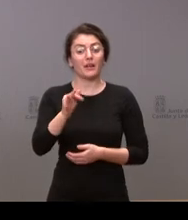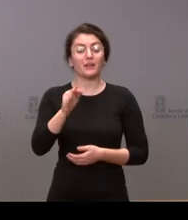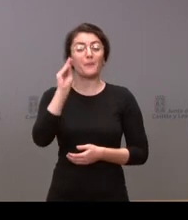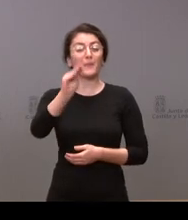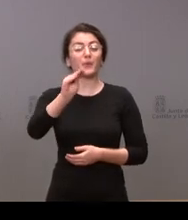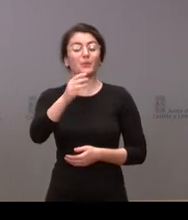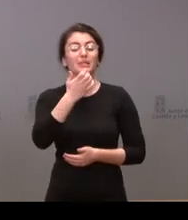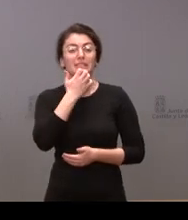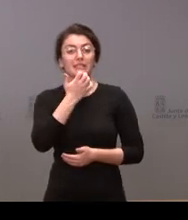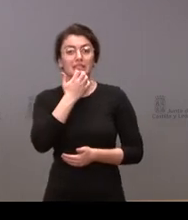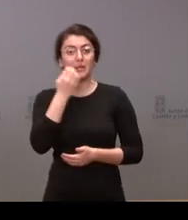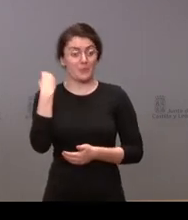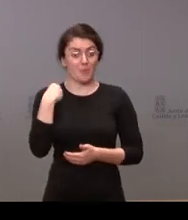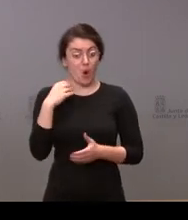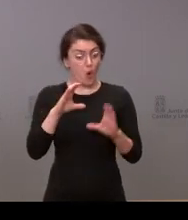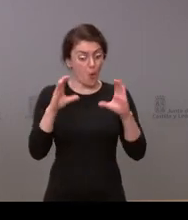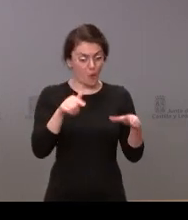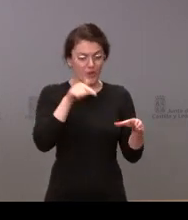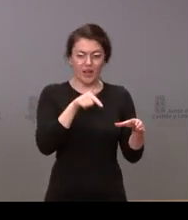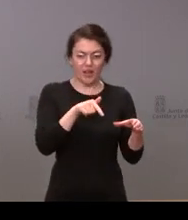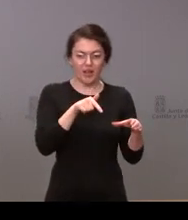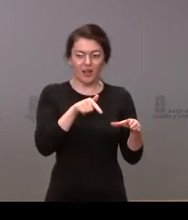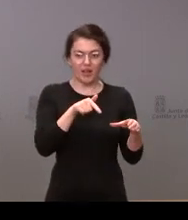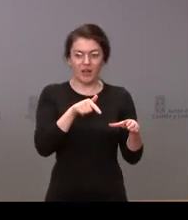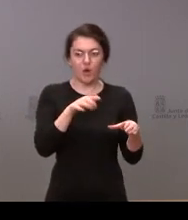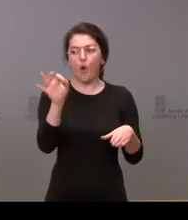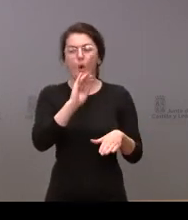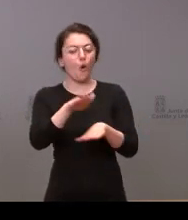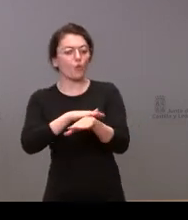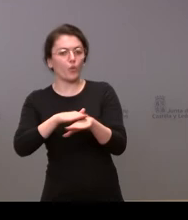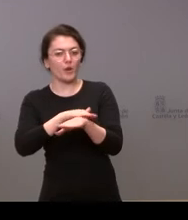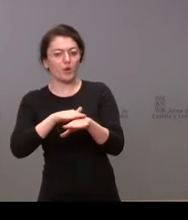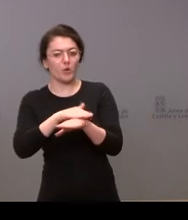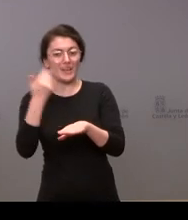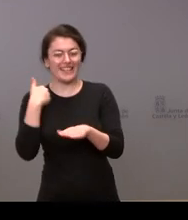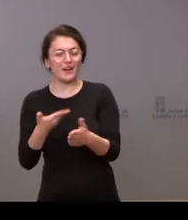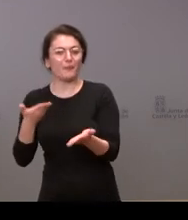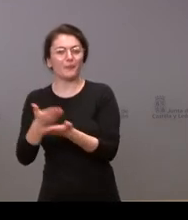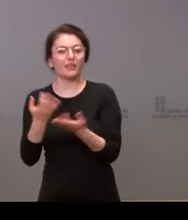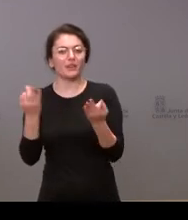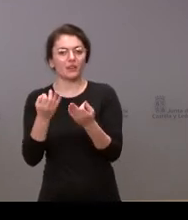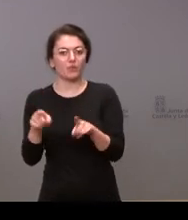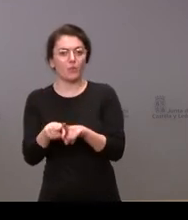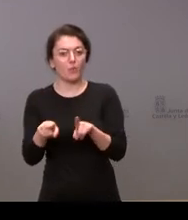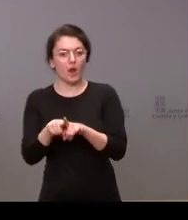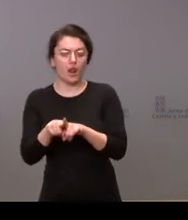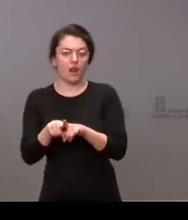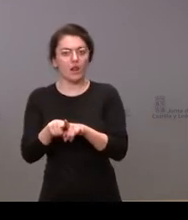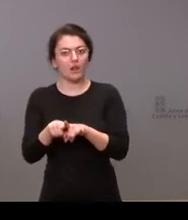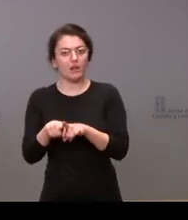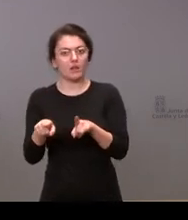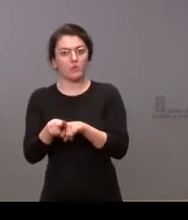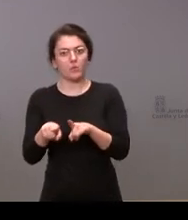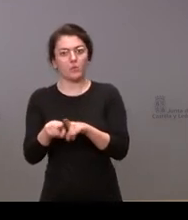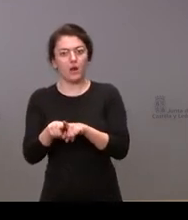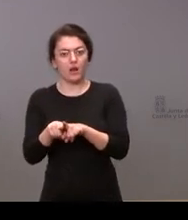si la propia junta ha activado o desde el gobierno se ha pedido capacidad para acoger